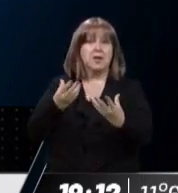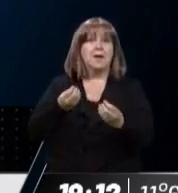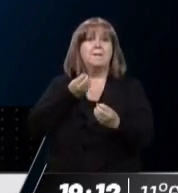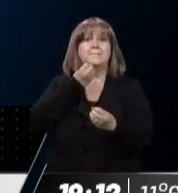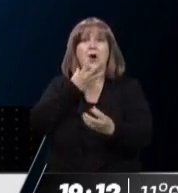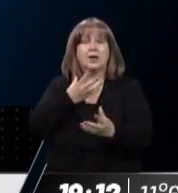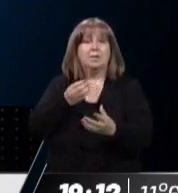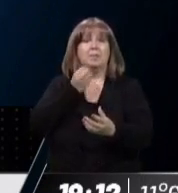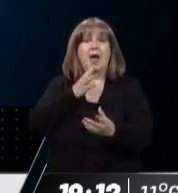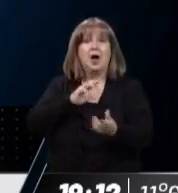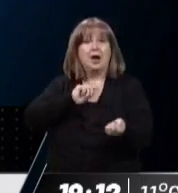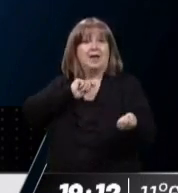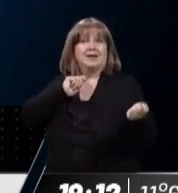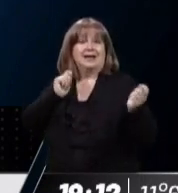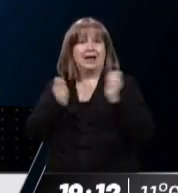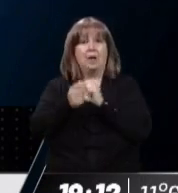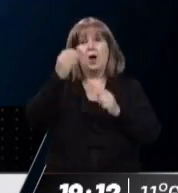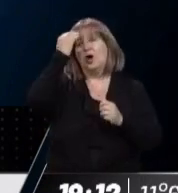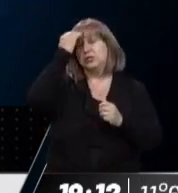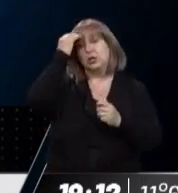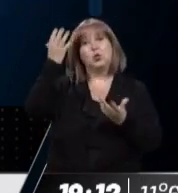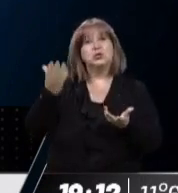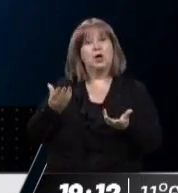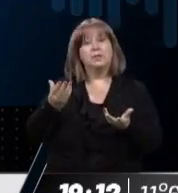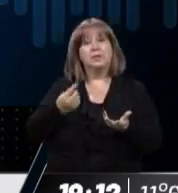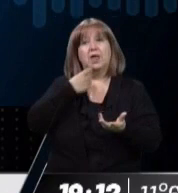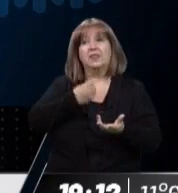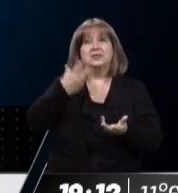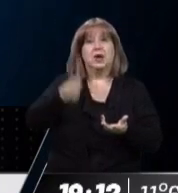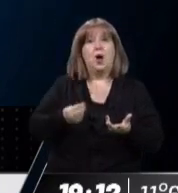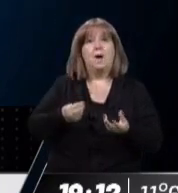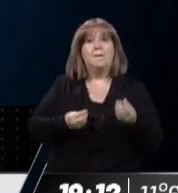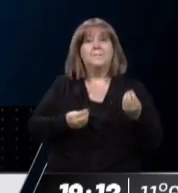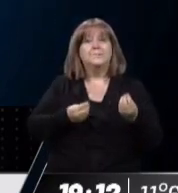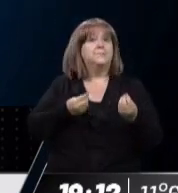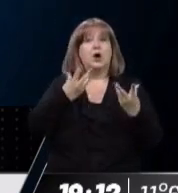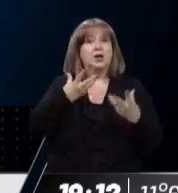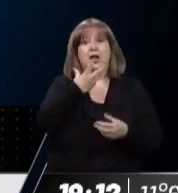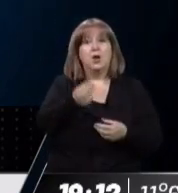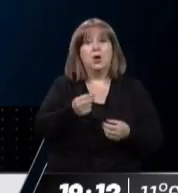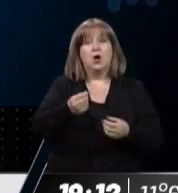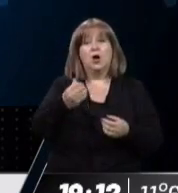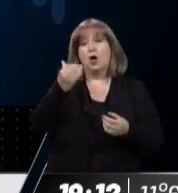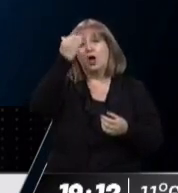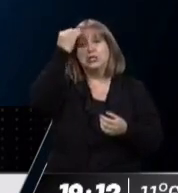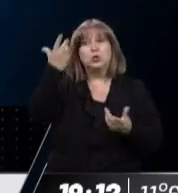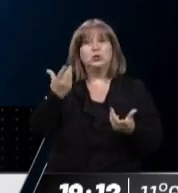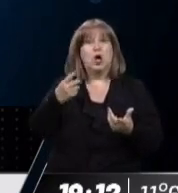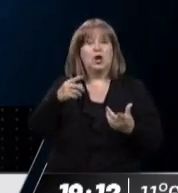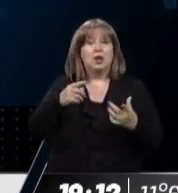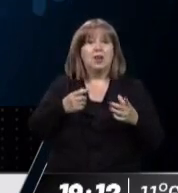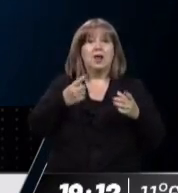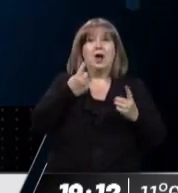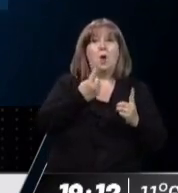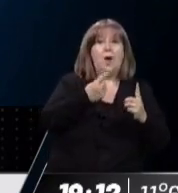Constitución, que hace tanto tiempo que está ahí? Es un no, ¿por qué no? ¿Por qué no discutimos si tiene que haber dos cámaras,